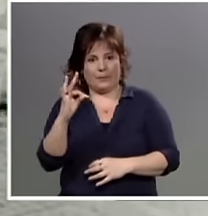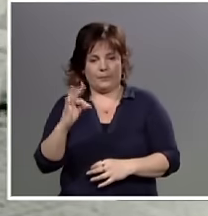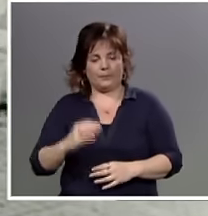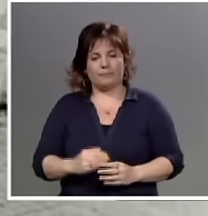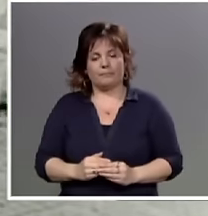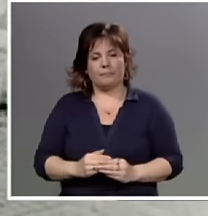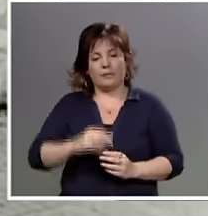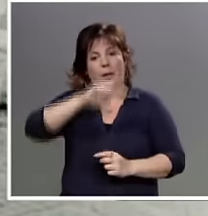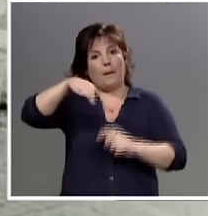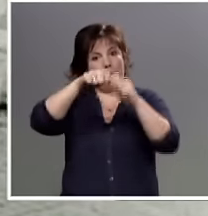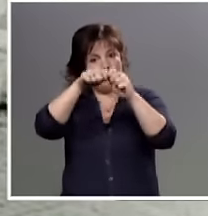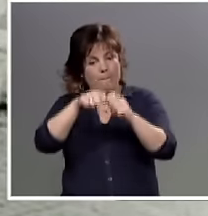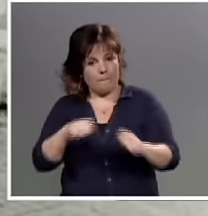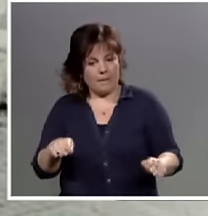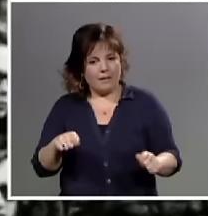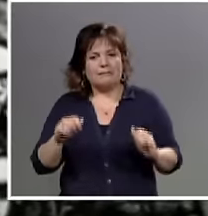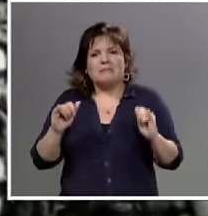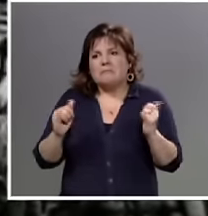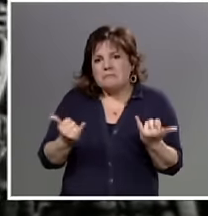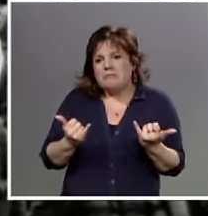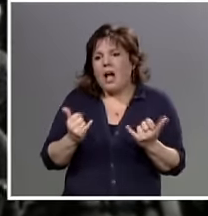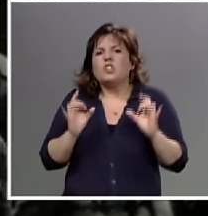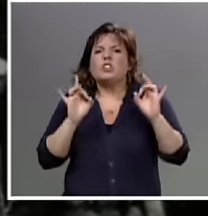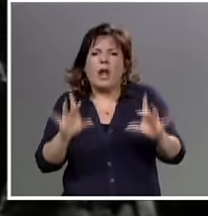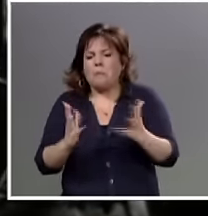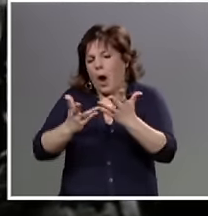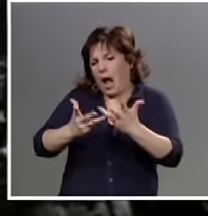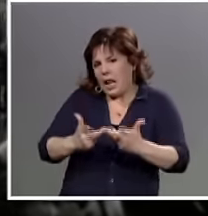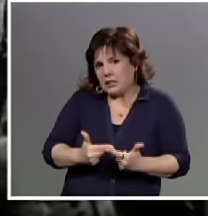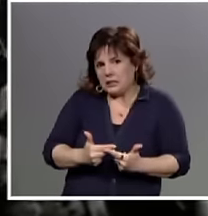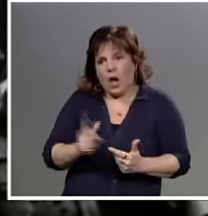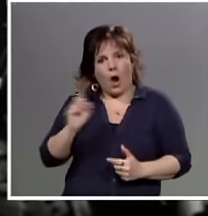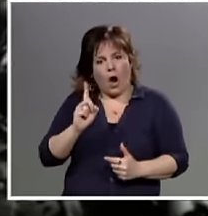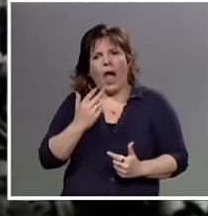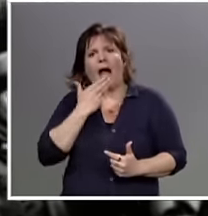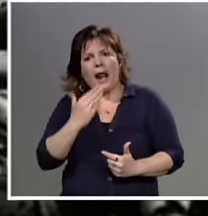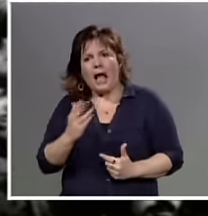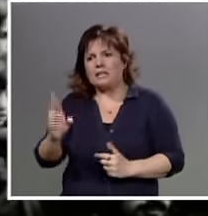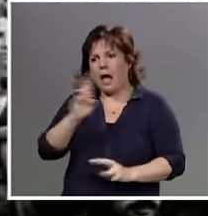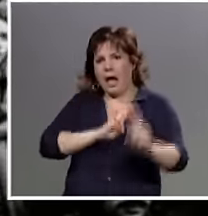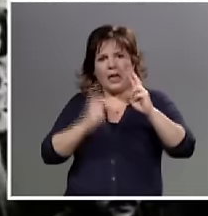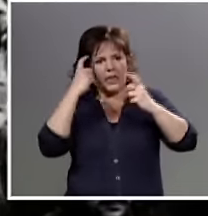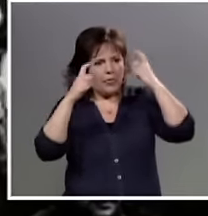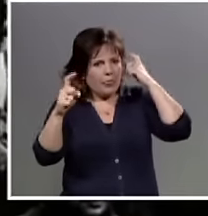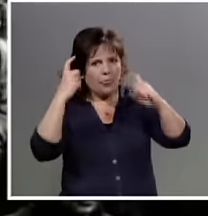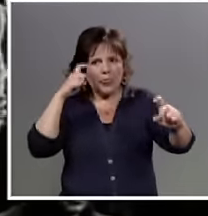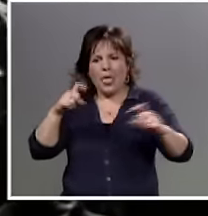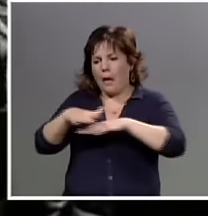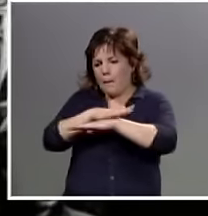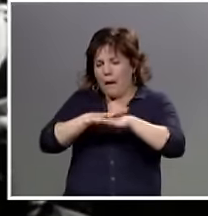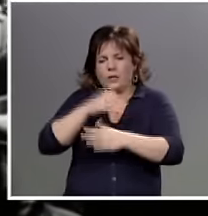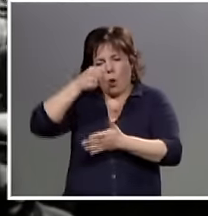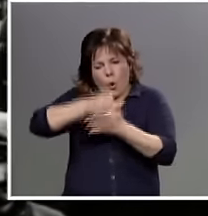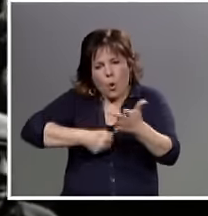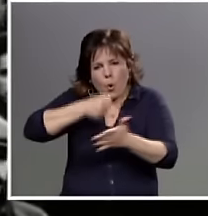El PIT-CNT, lejos de ser una mera estructura, es el resultado de ideas, de principios, de la